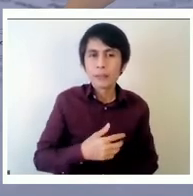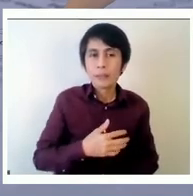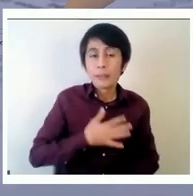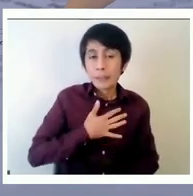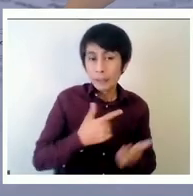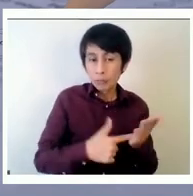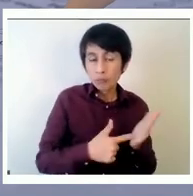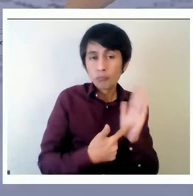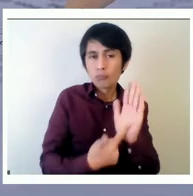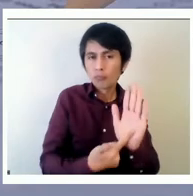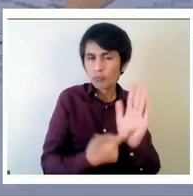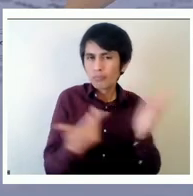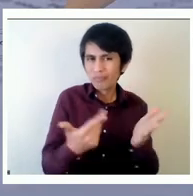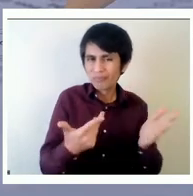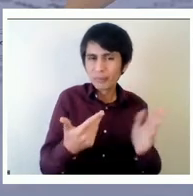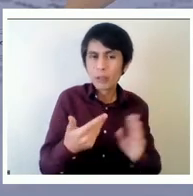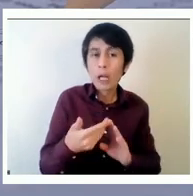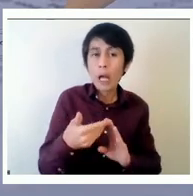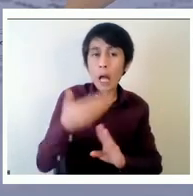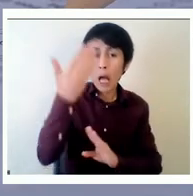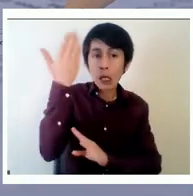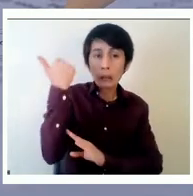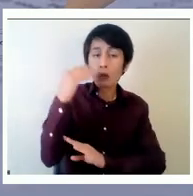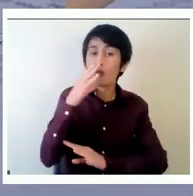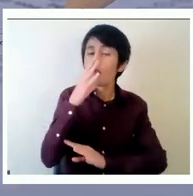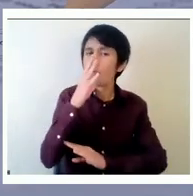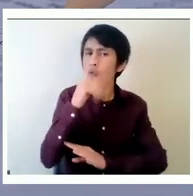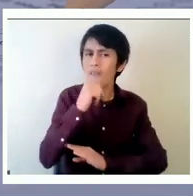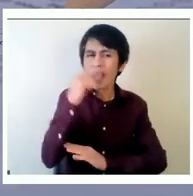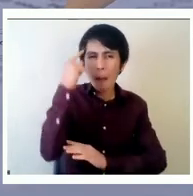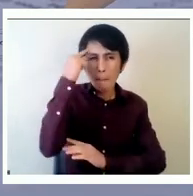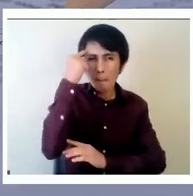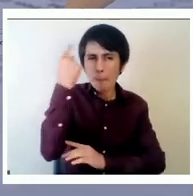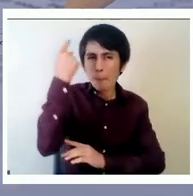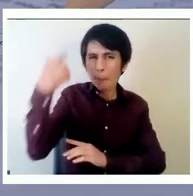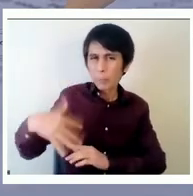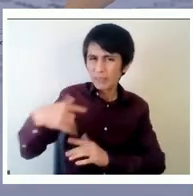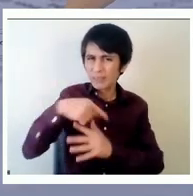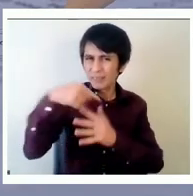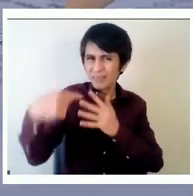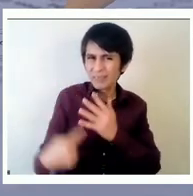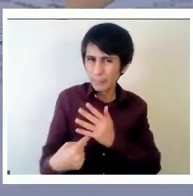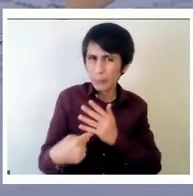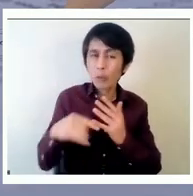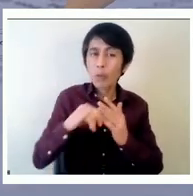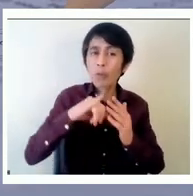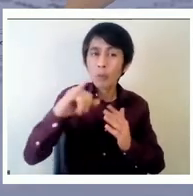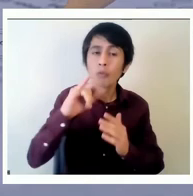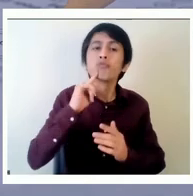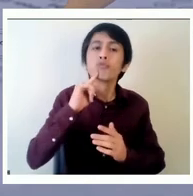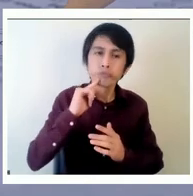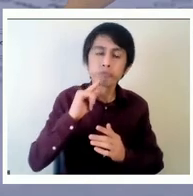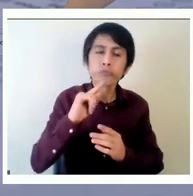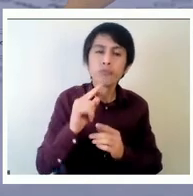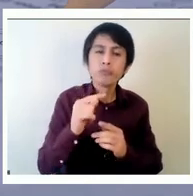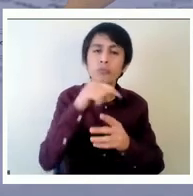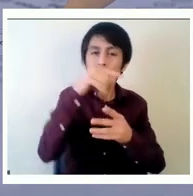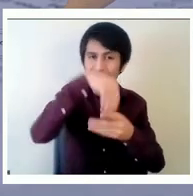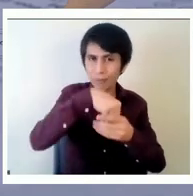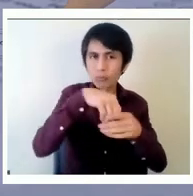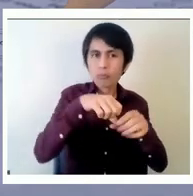que no estaban y que aparecieron en este sistema y que son importantes de tener en cuenta primero el